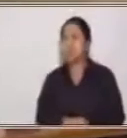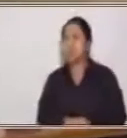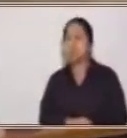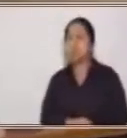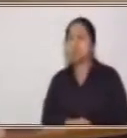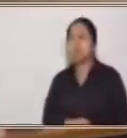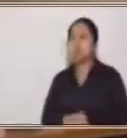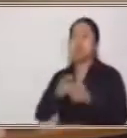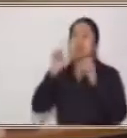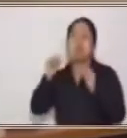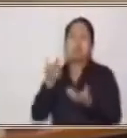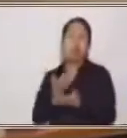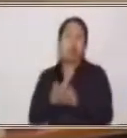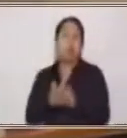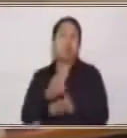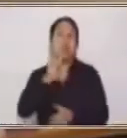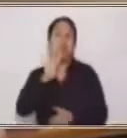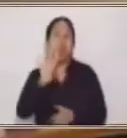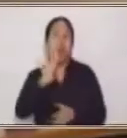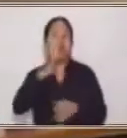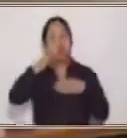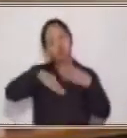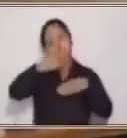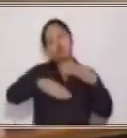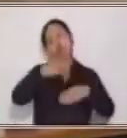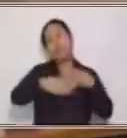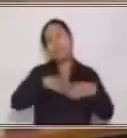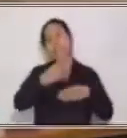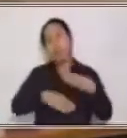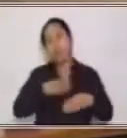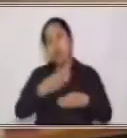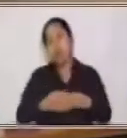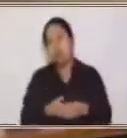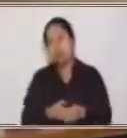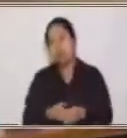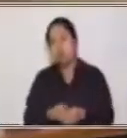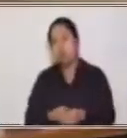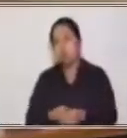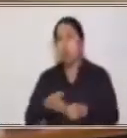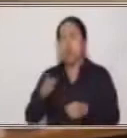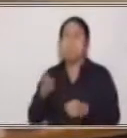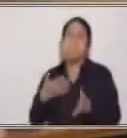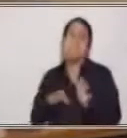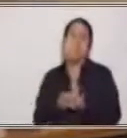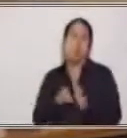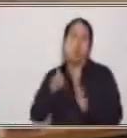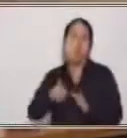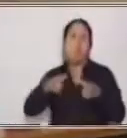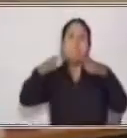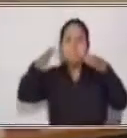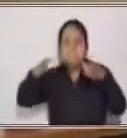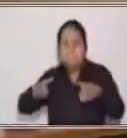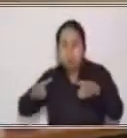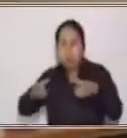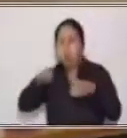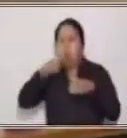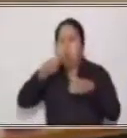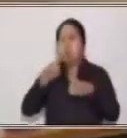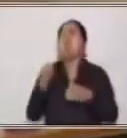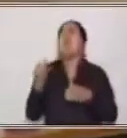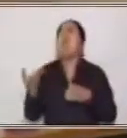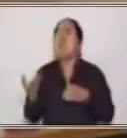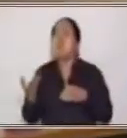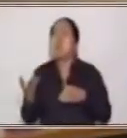rollos de papel higiénico, me decía él. ¿Qué vale un plato de comida? Me hablaba de que con 5